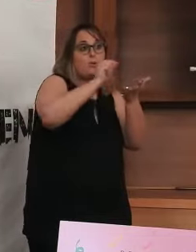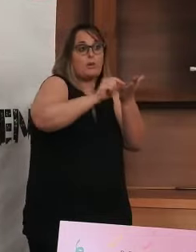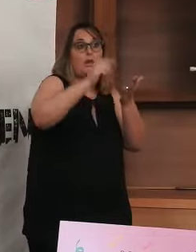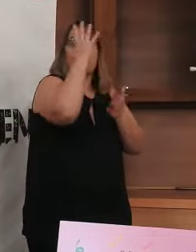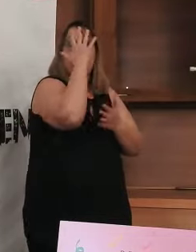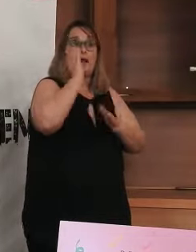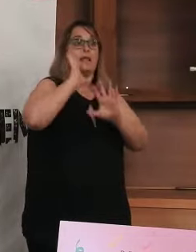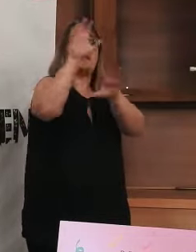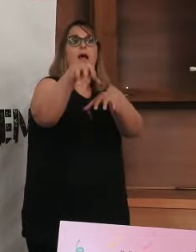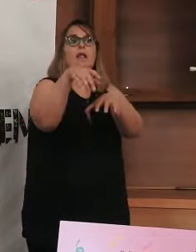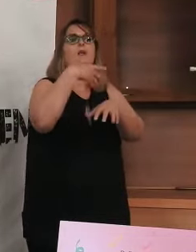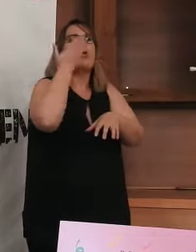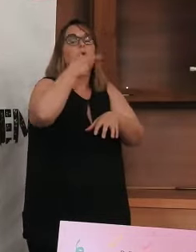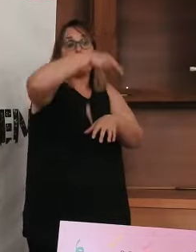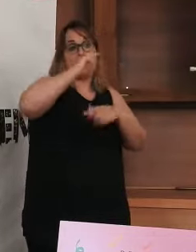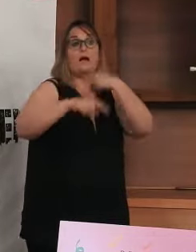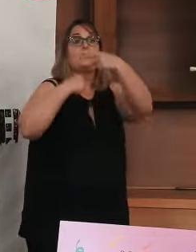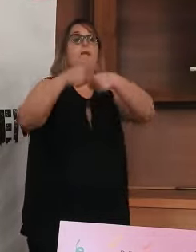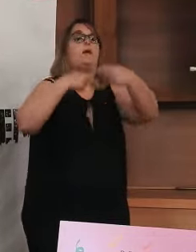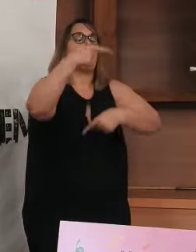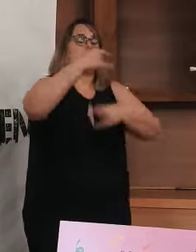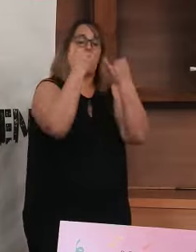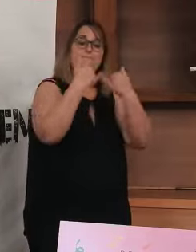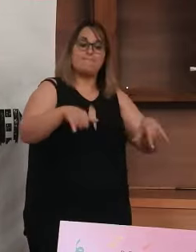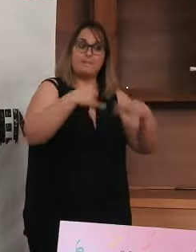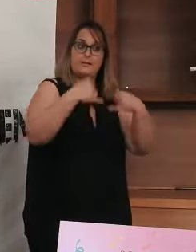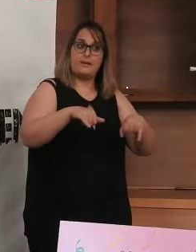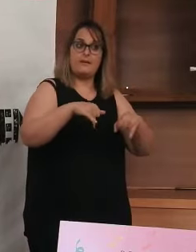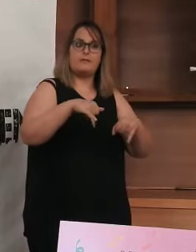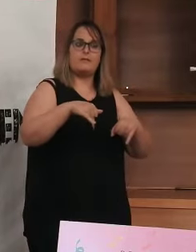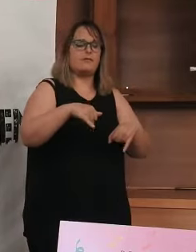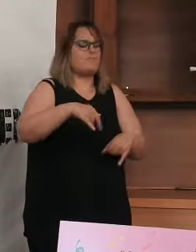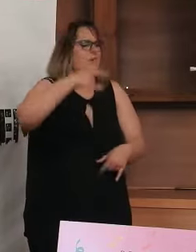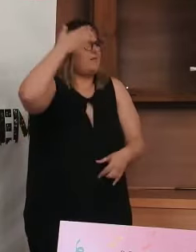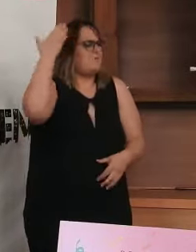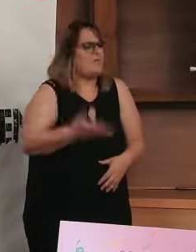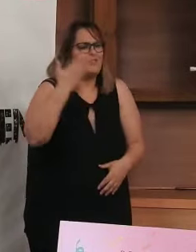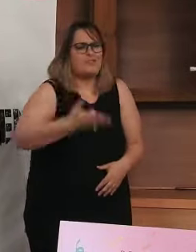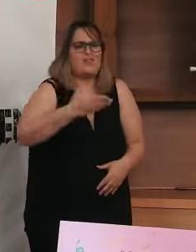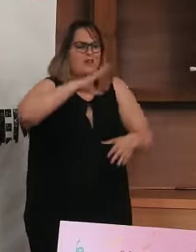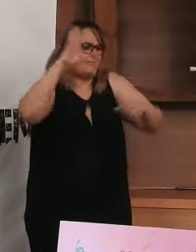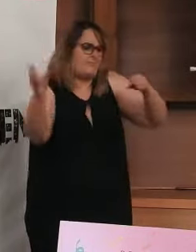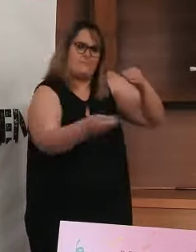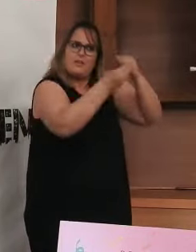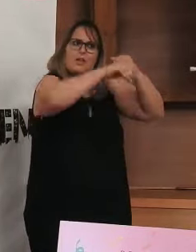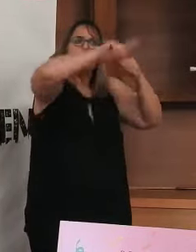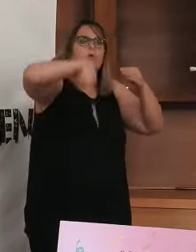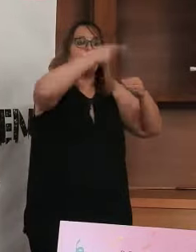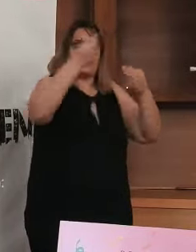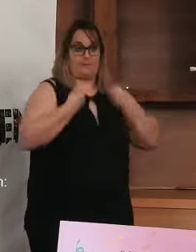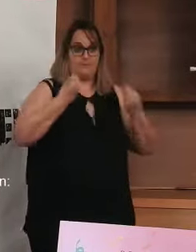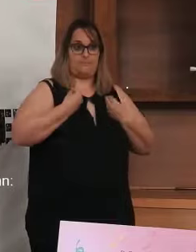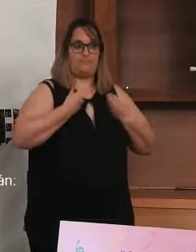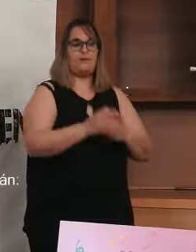Cádiz, pues esta tradición, estas fiestas que son fundamentales y forman parte de nuestra vida.